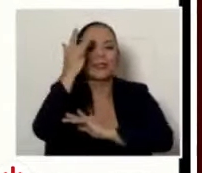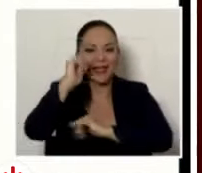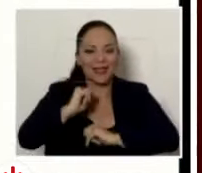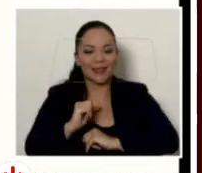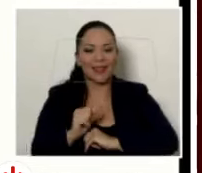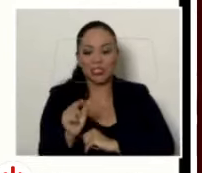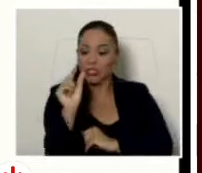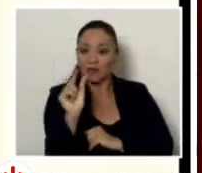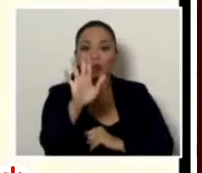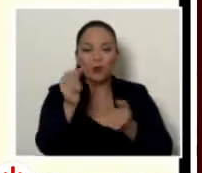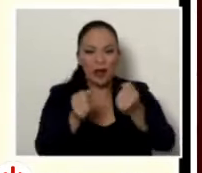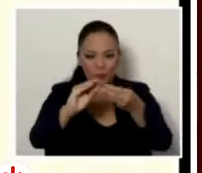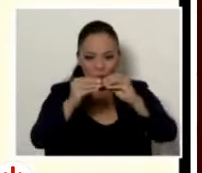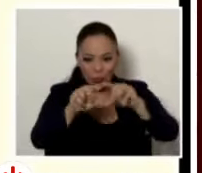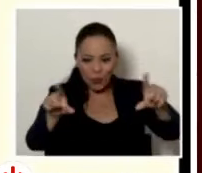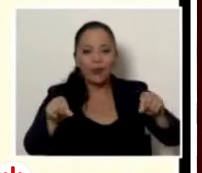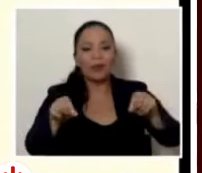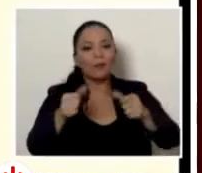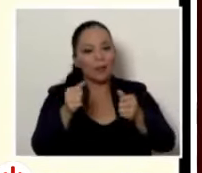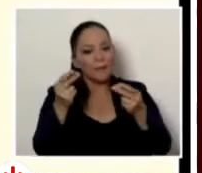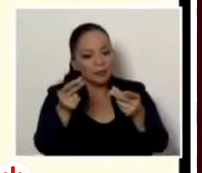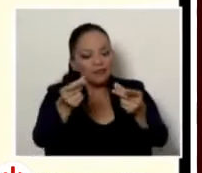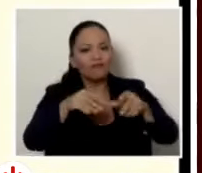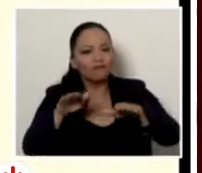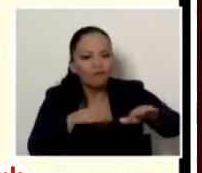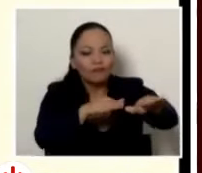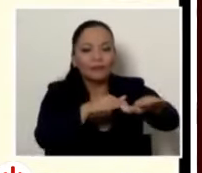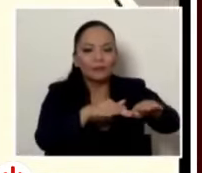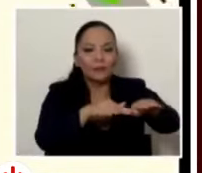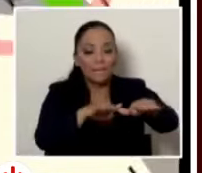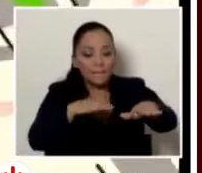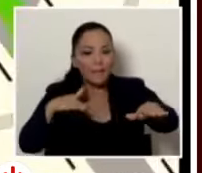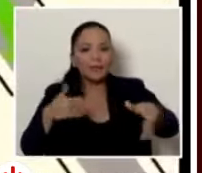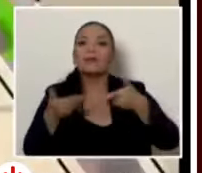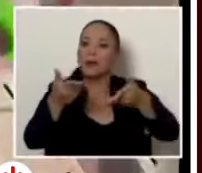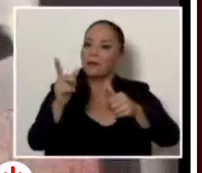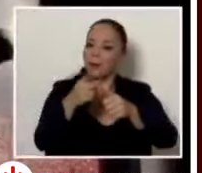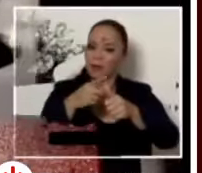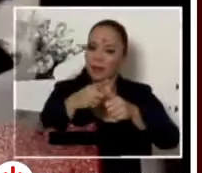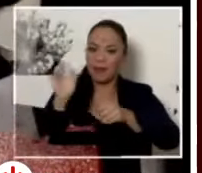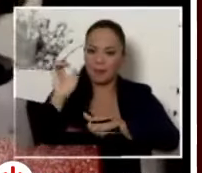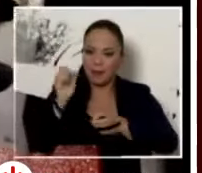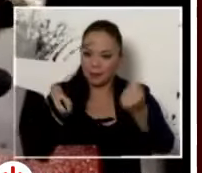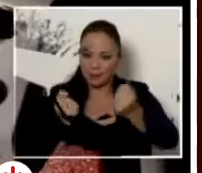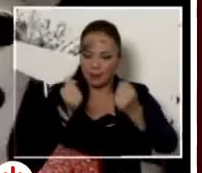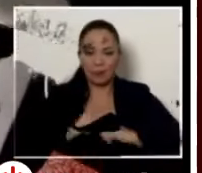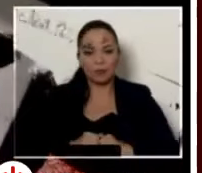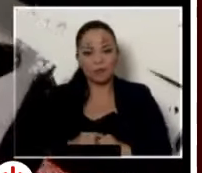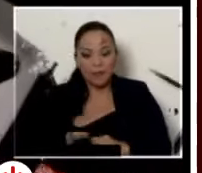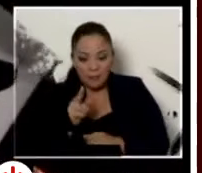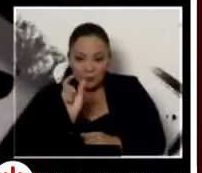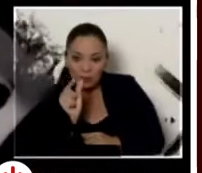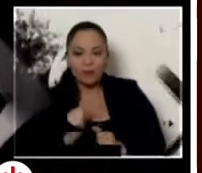carro permita agilizar el tránsito durante las presas, incluso dando prioridad a los vehículos de emergencia? ¿O que ese mismo chip le